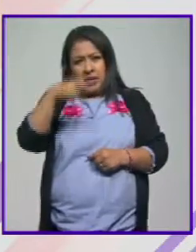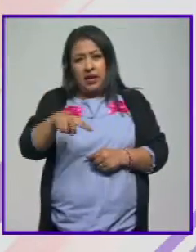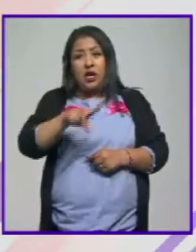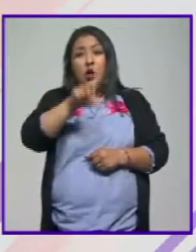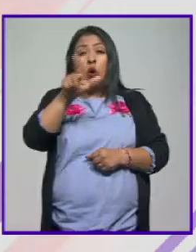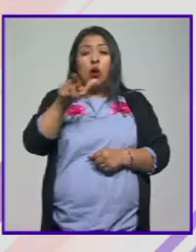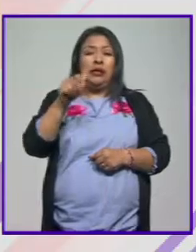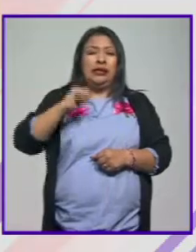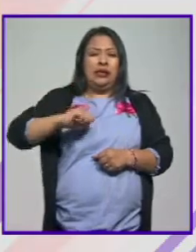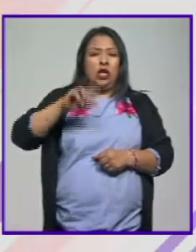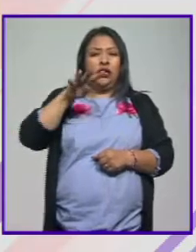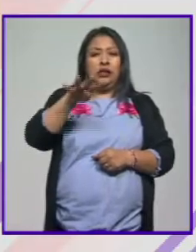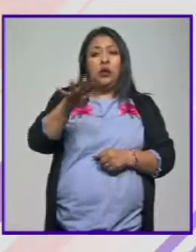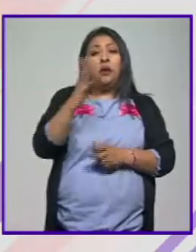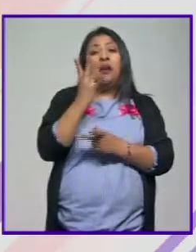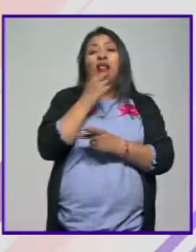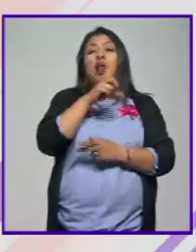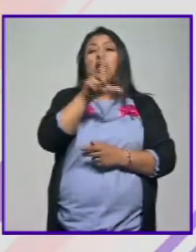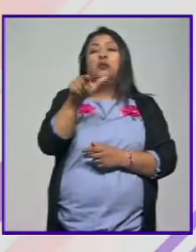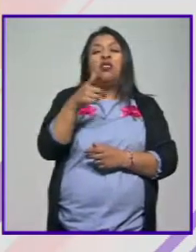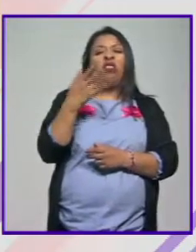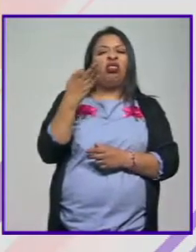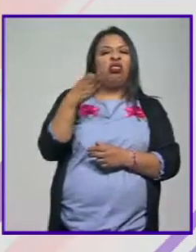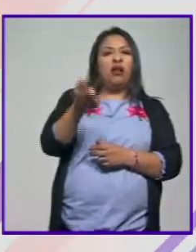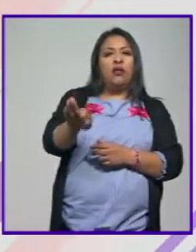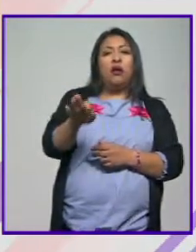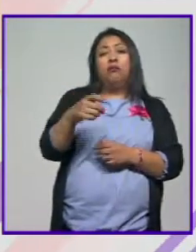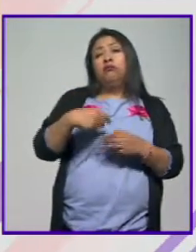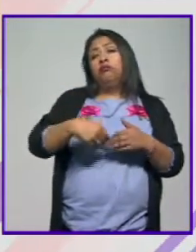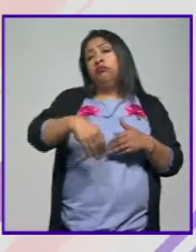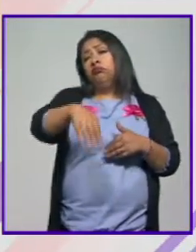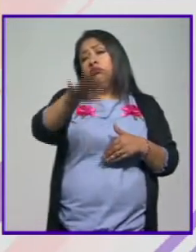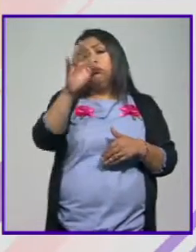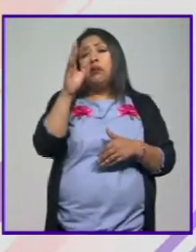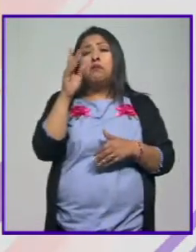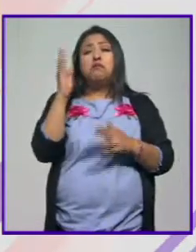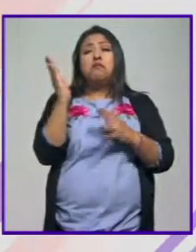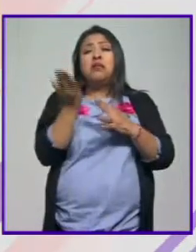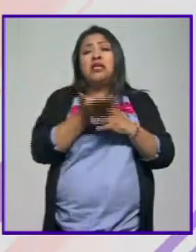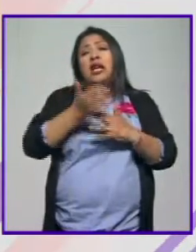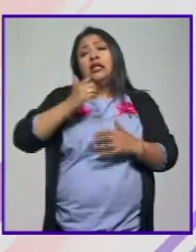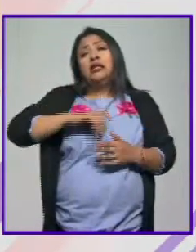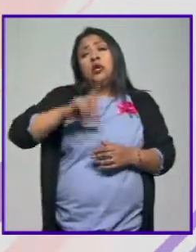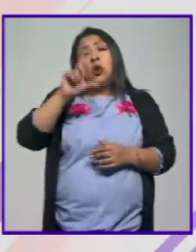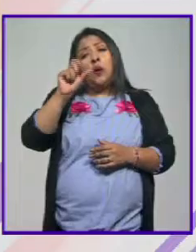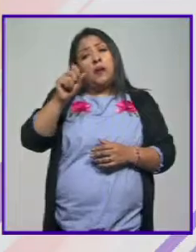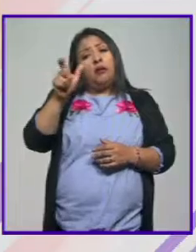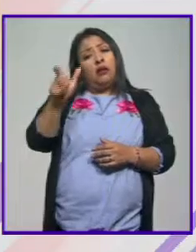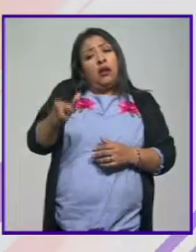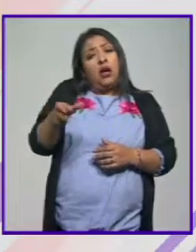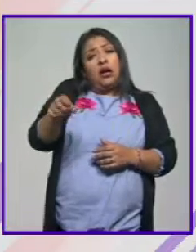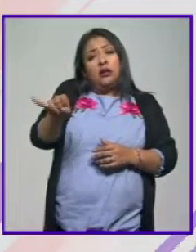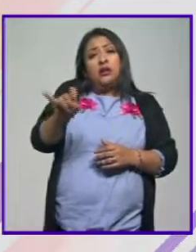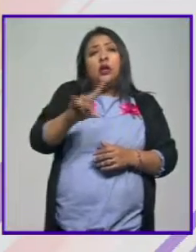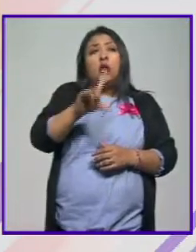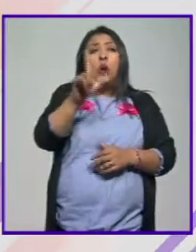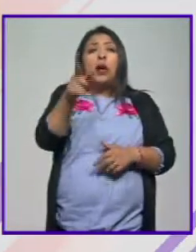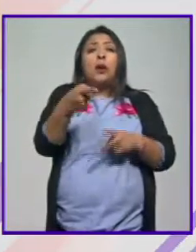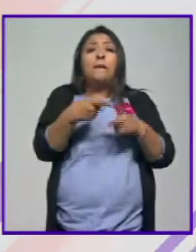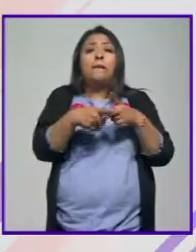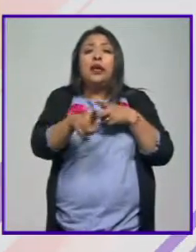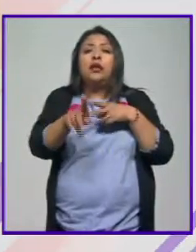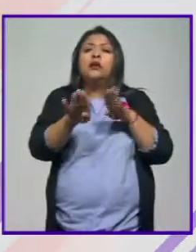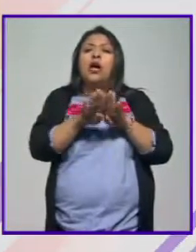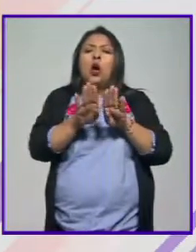el XIX fue considerada como una traidora, y eso duró hasta más de la mitad del siglo XX, en que se empezó a